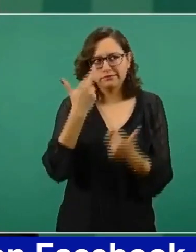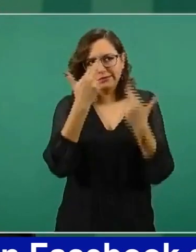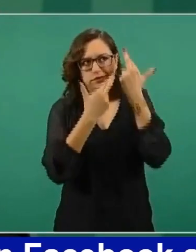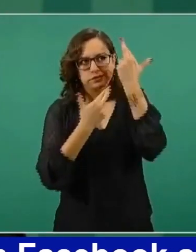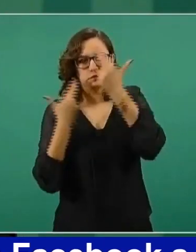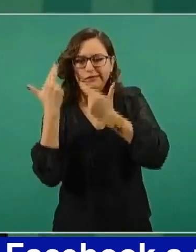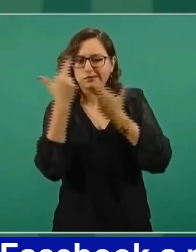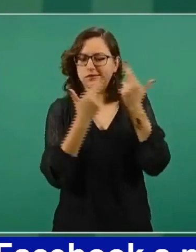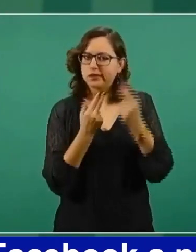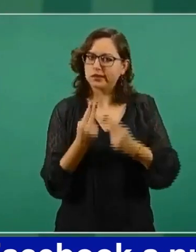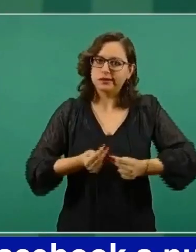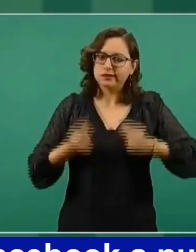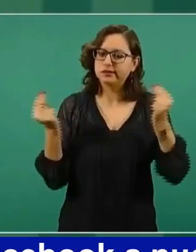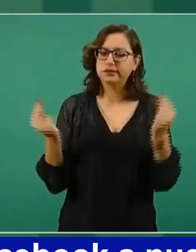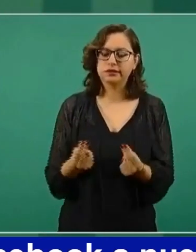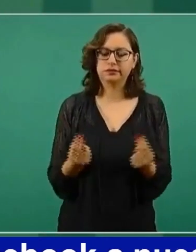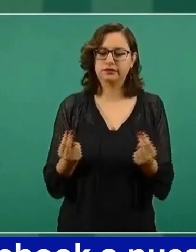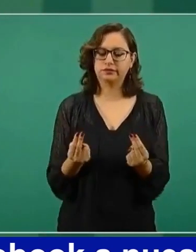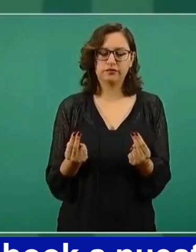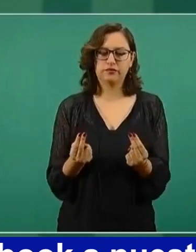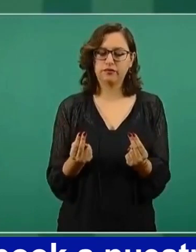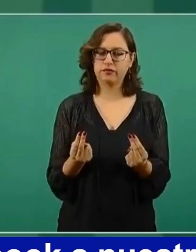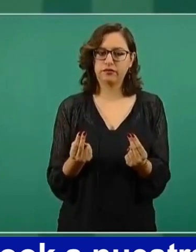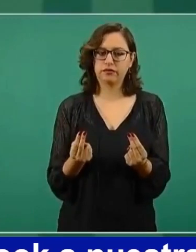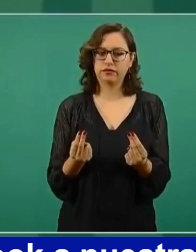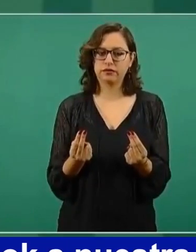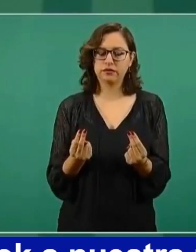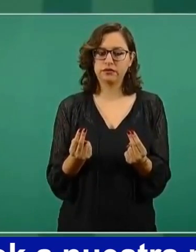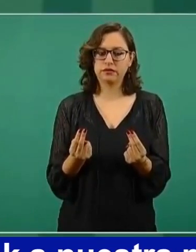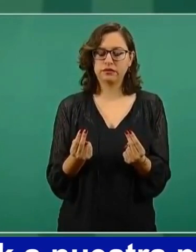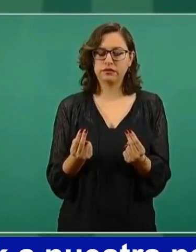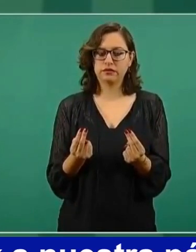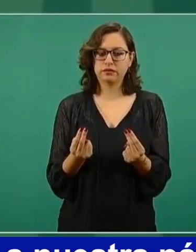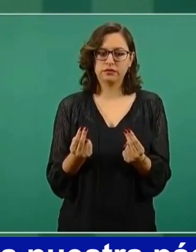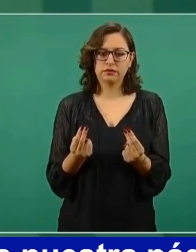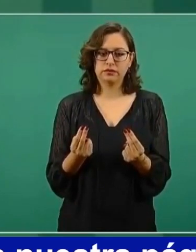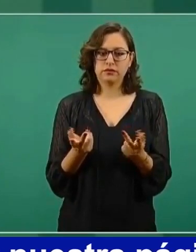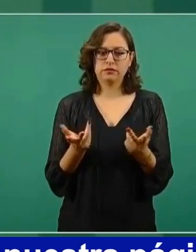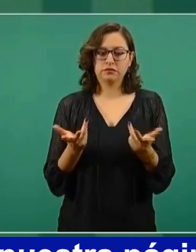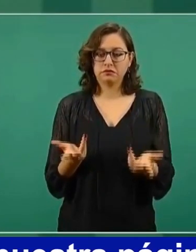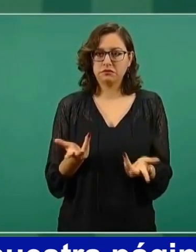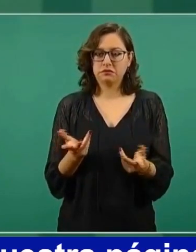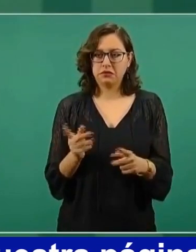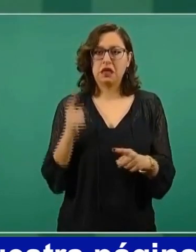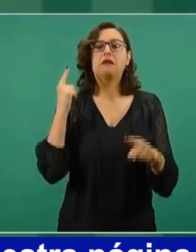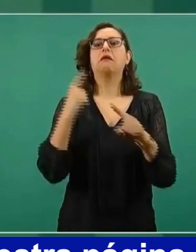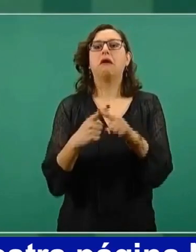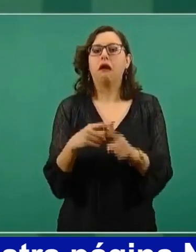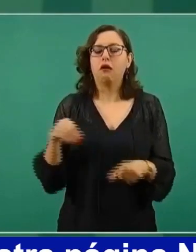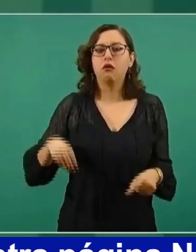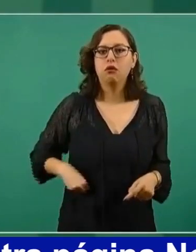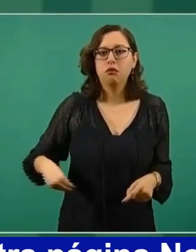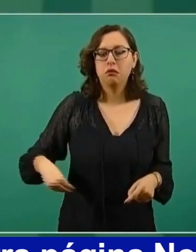a los posibles responsables.